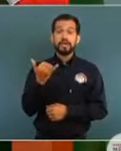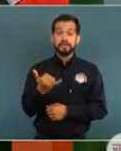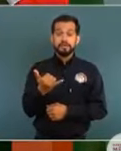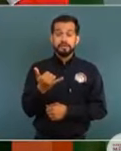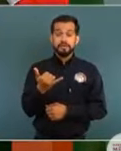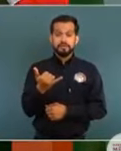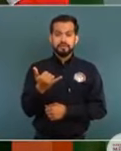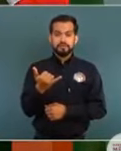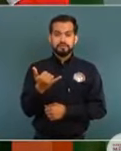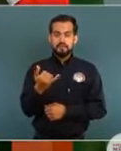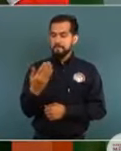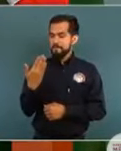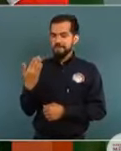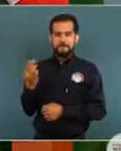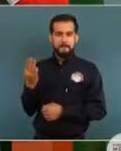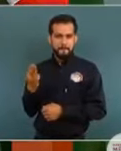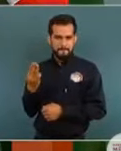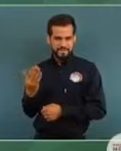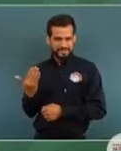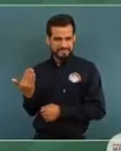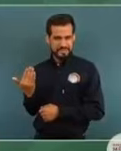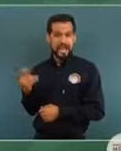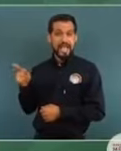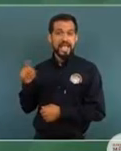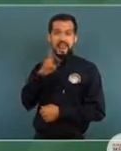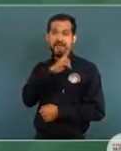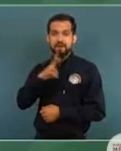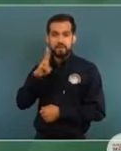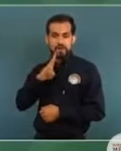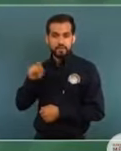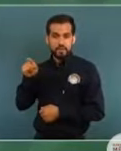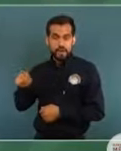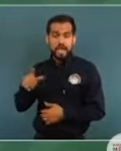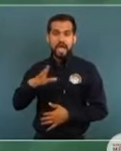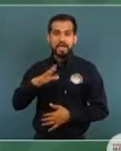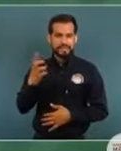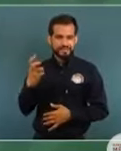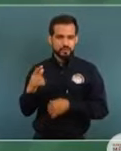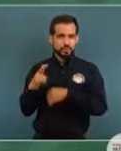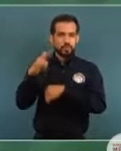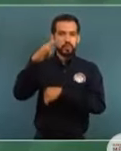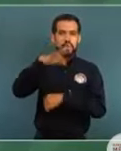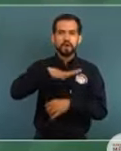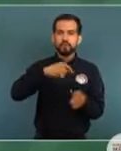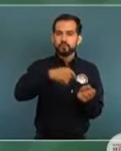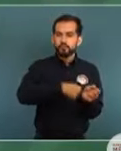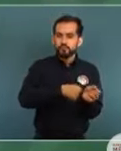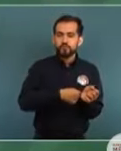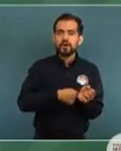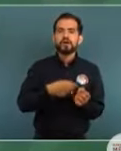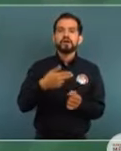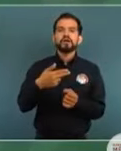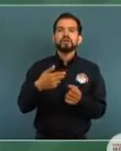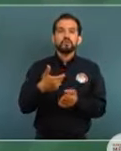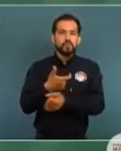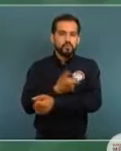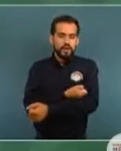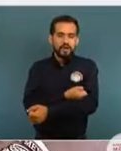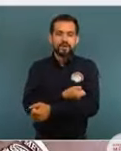el aseguramiento de mayo de este año, en Nabolato, ahí la aeronave llevaba heroína,